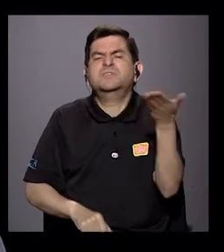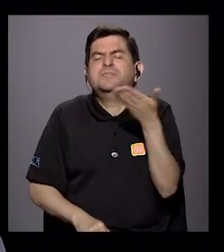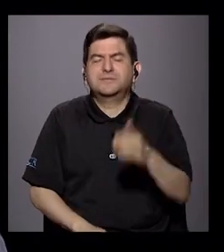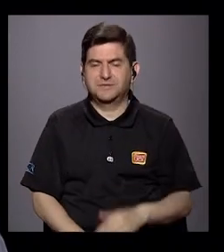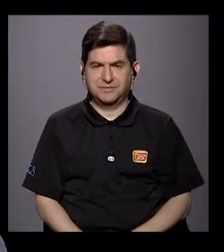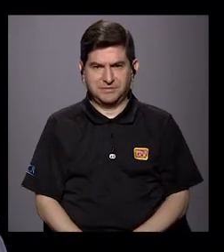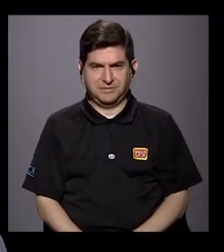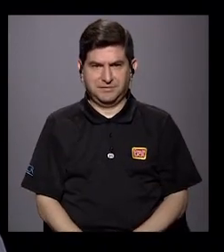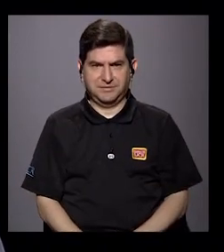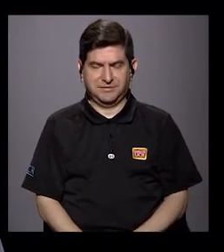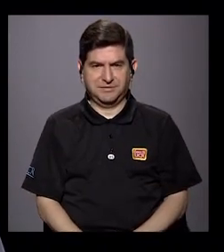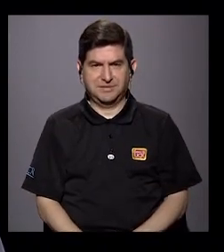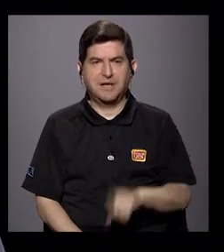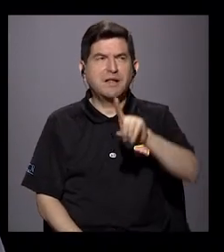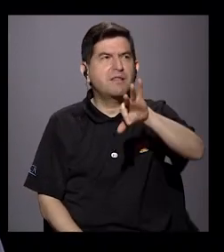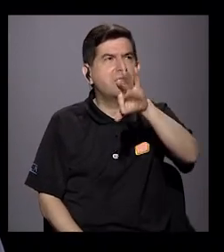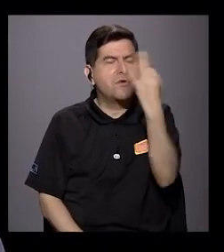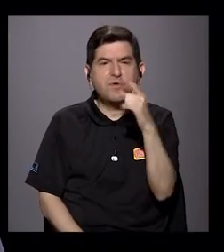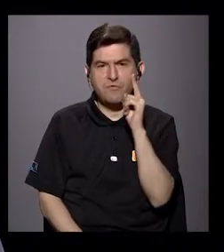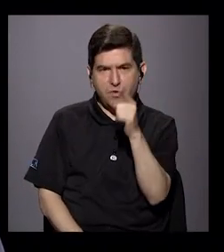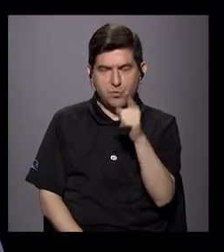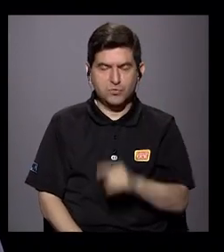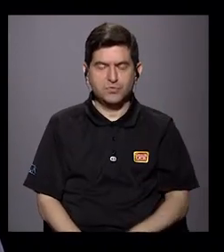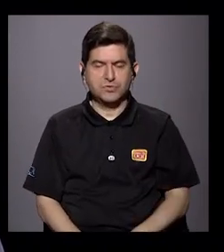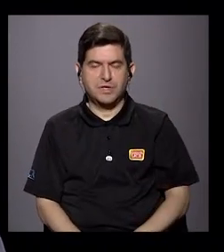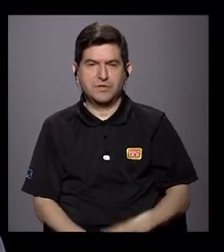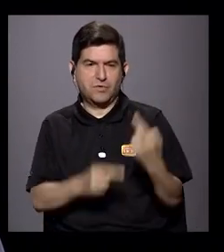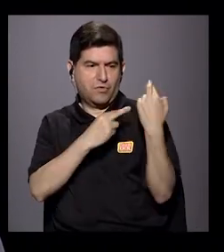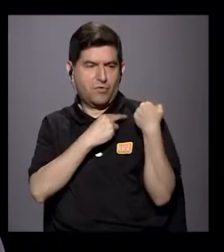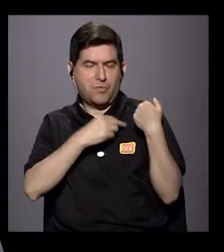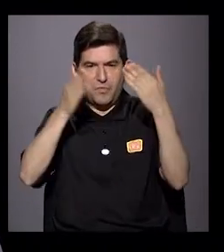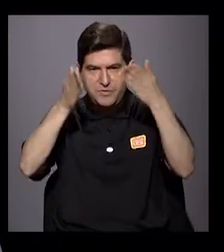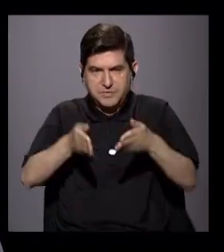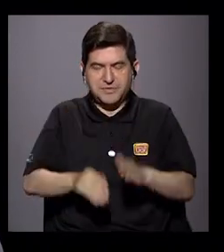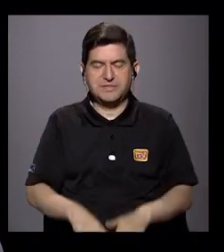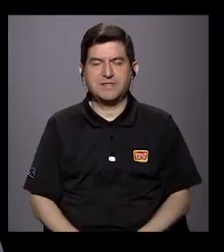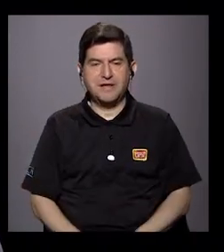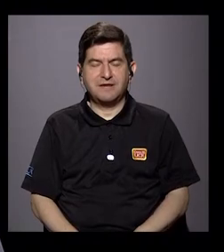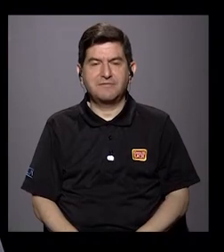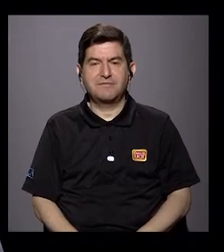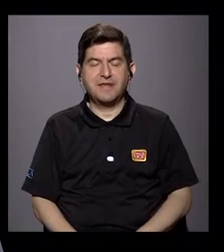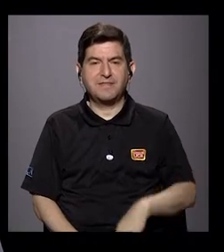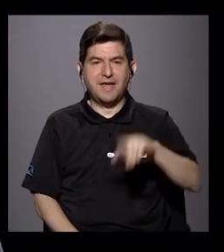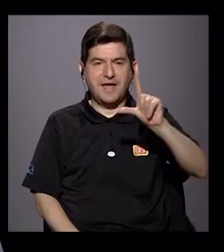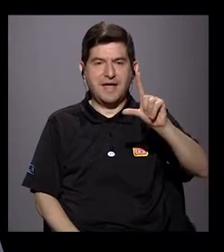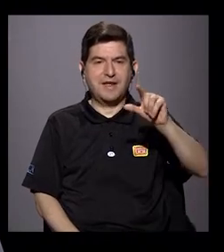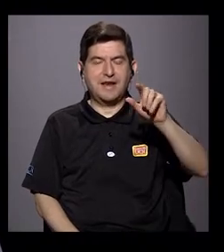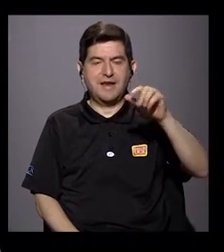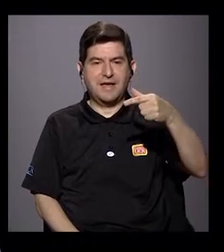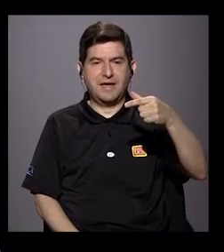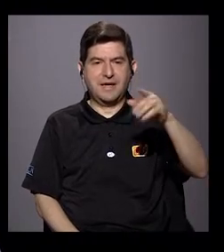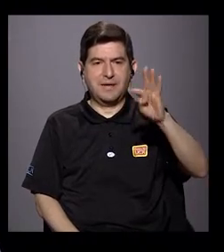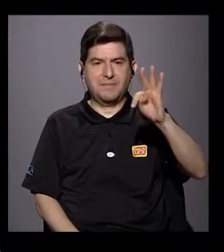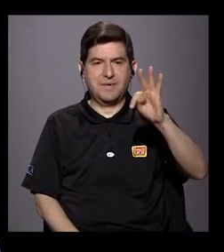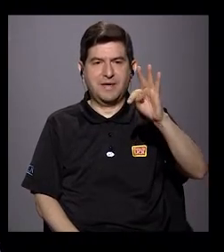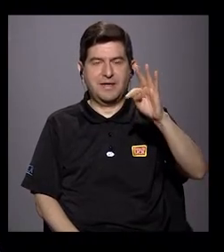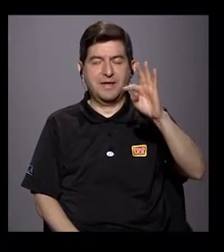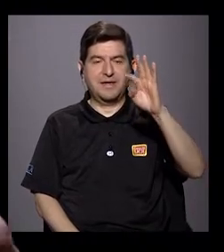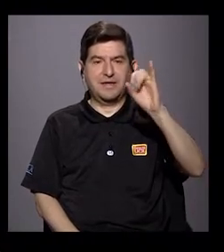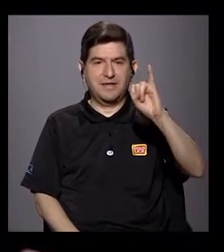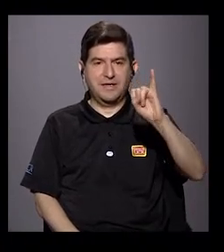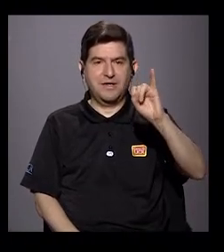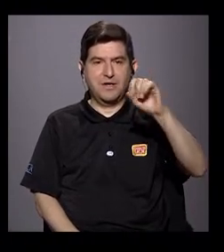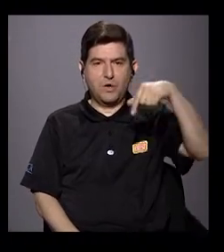si de algún modo usted como comisionado LGTBIQ+, podría también categorizarlos, pero